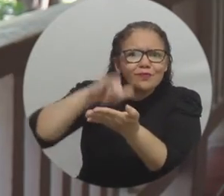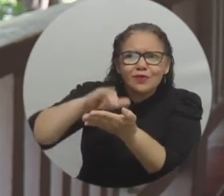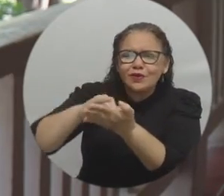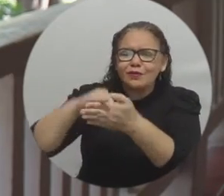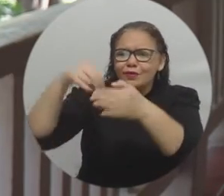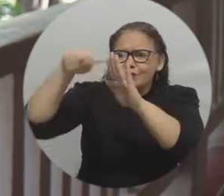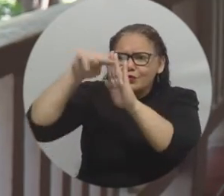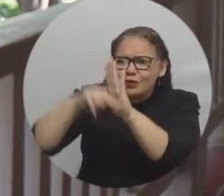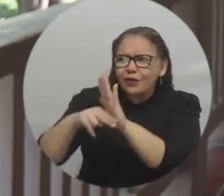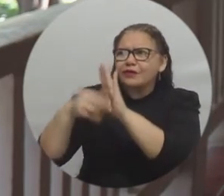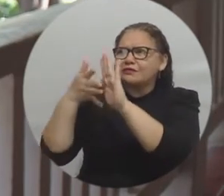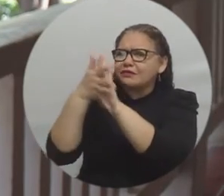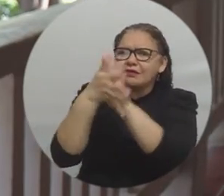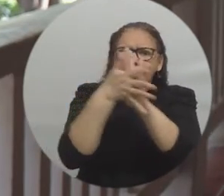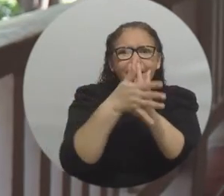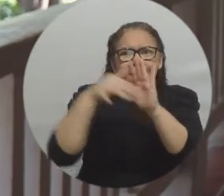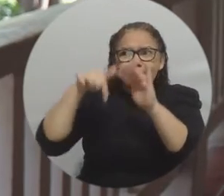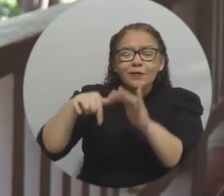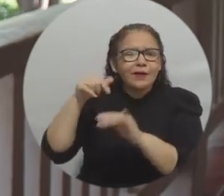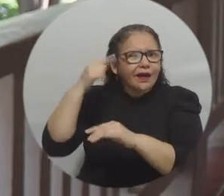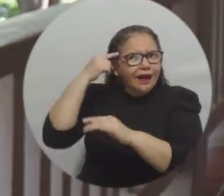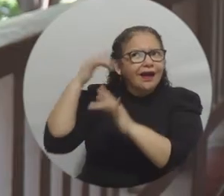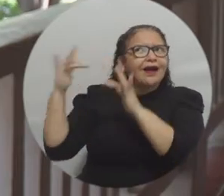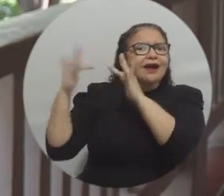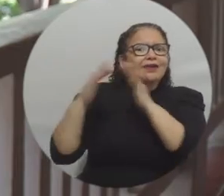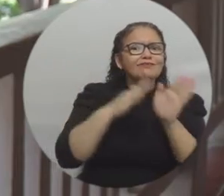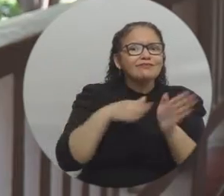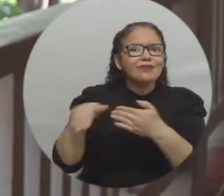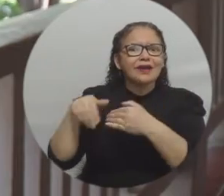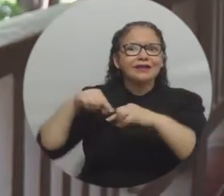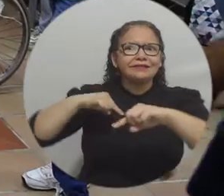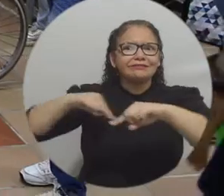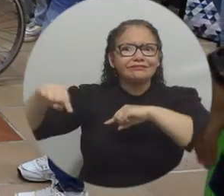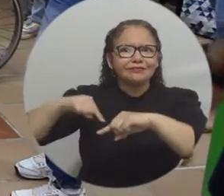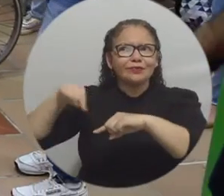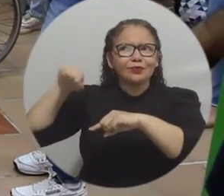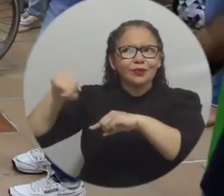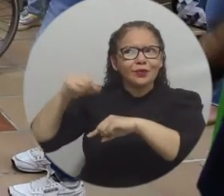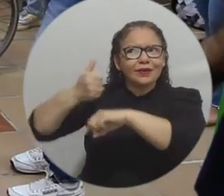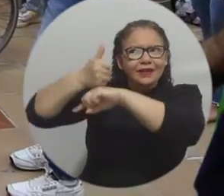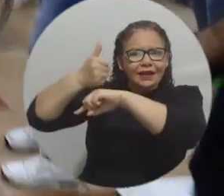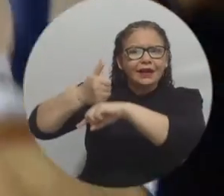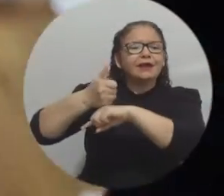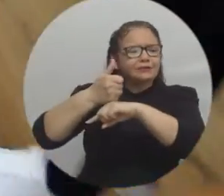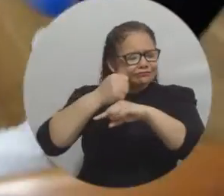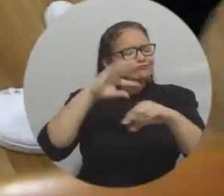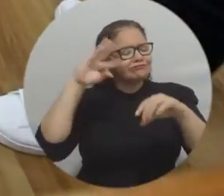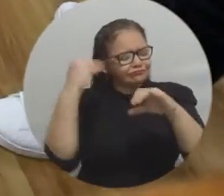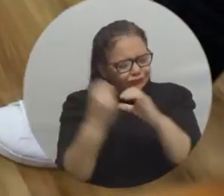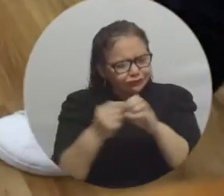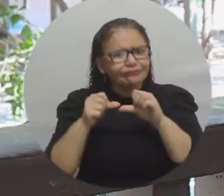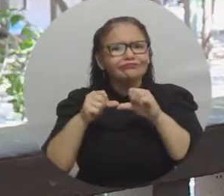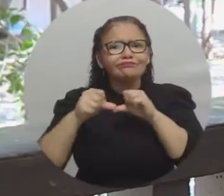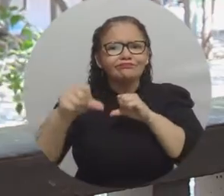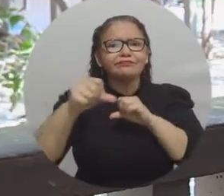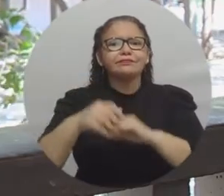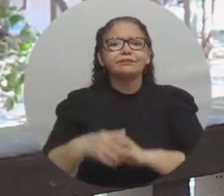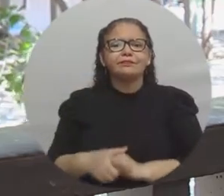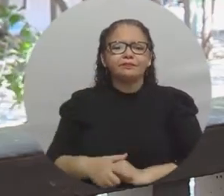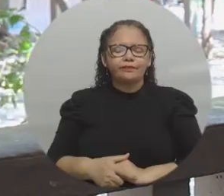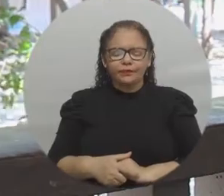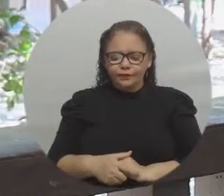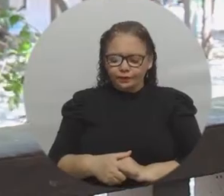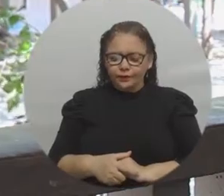el discurso y sobre todo la voluntad del señor rector de consolidar estos procesos de inclusión en la universidad. Es una